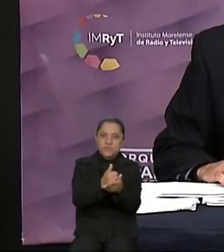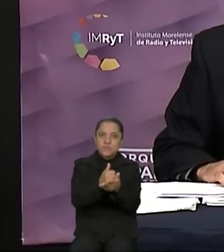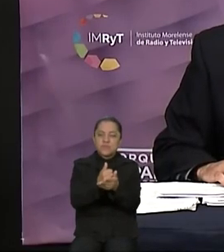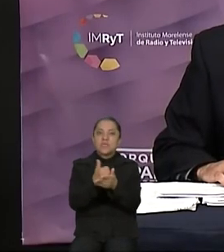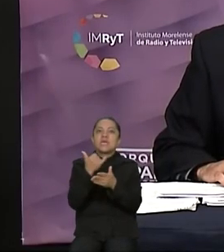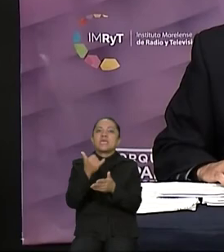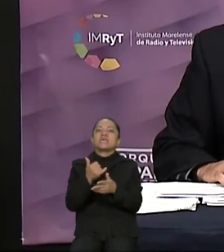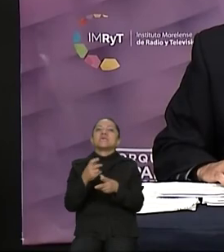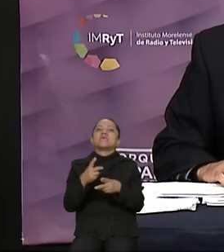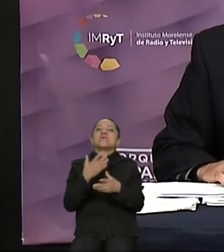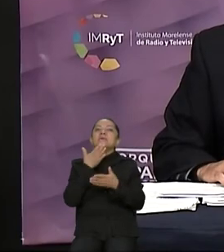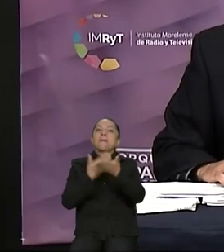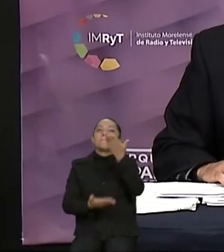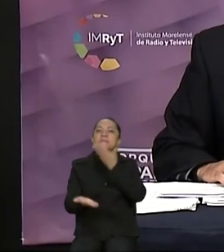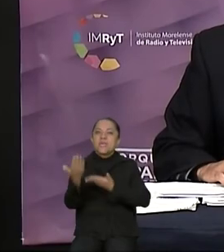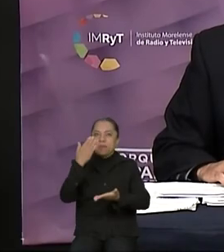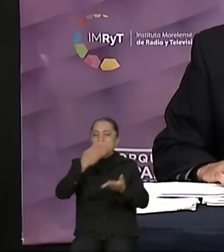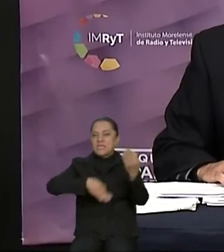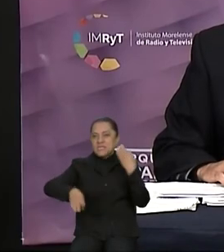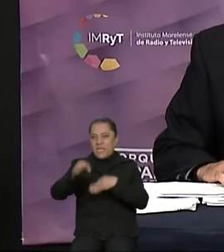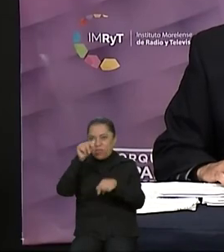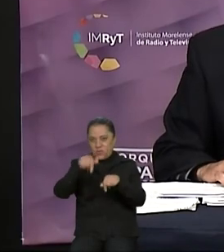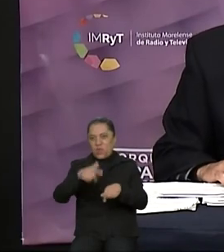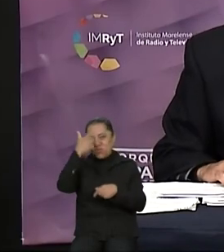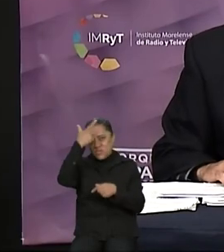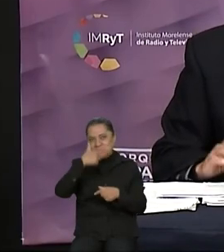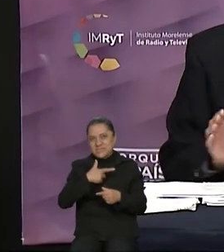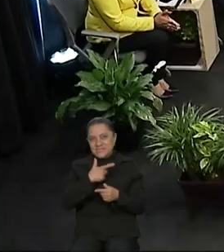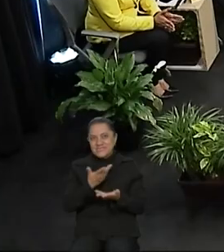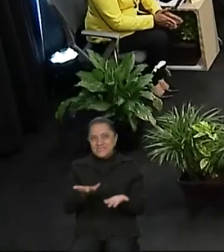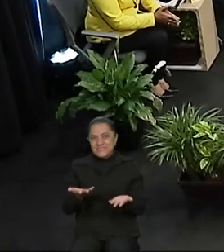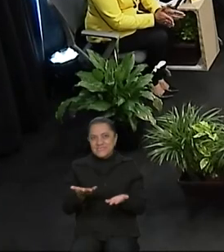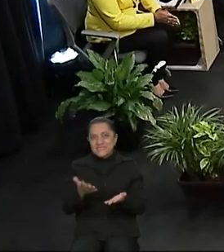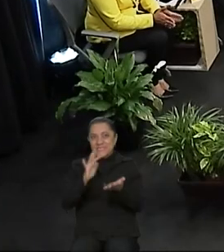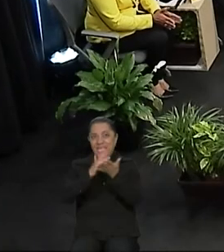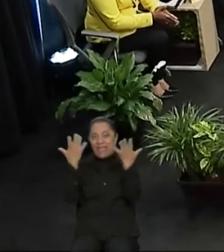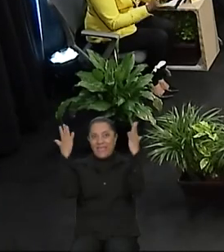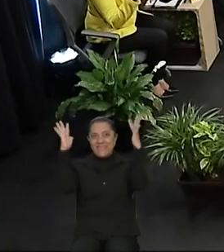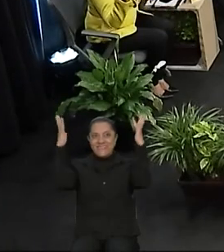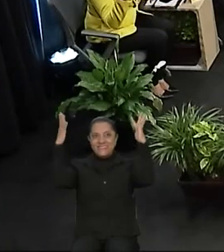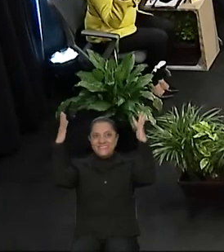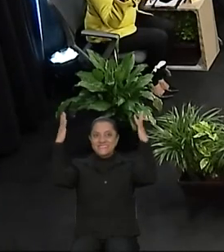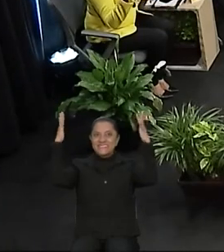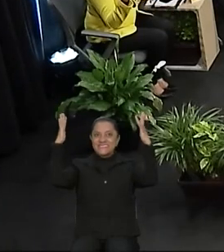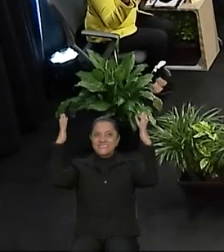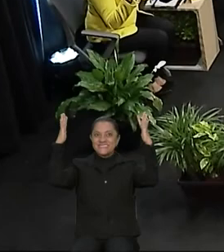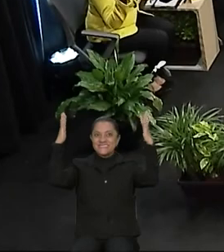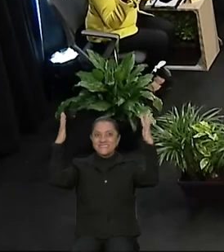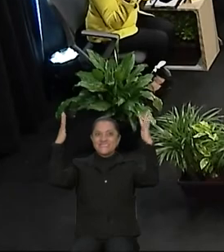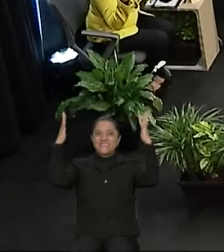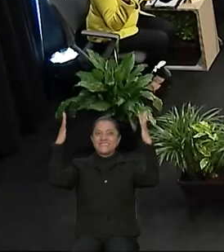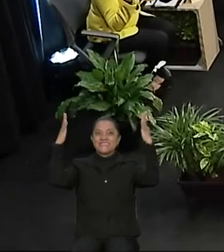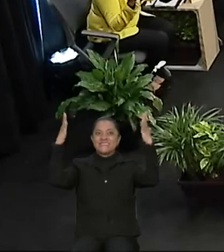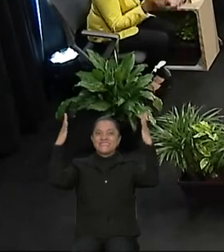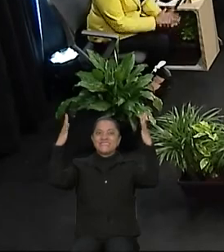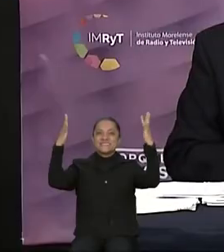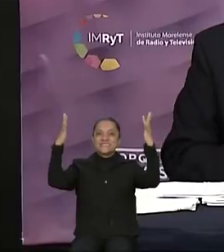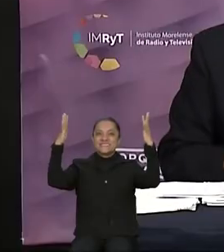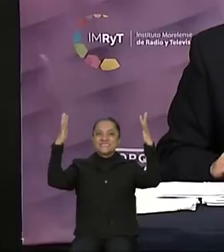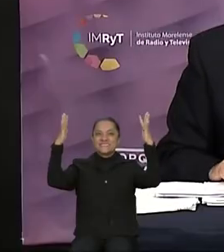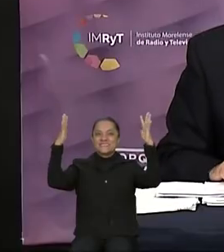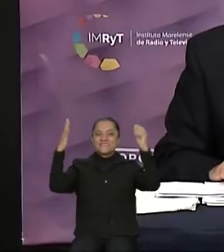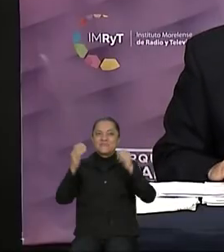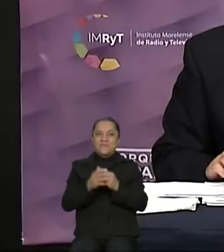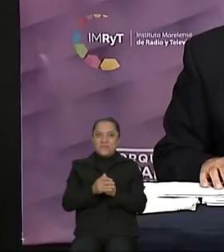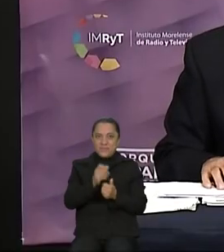que les dio a todos en esta noche. Un aplauso para el Instituto Morelense de Radio y Televisión también a los